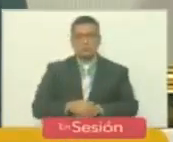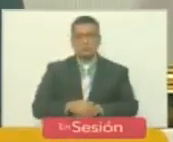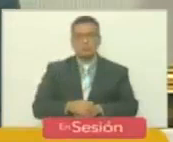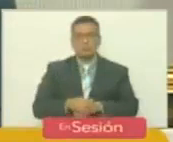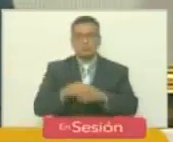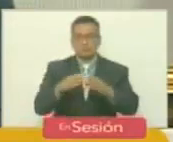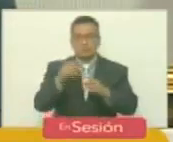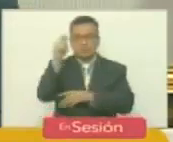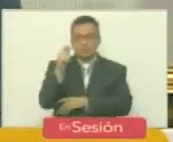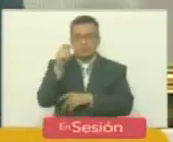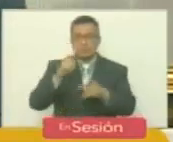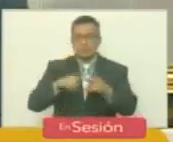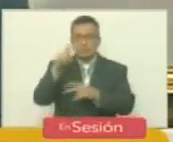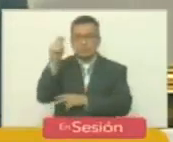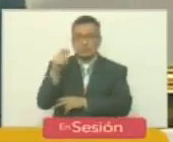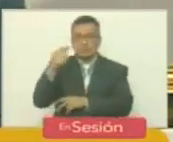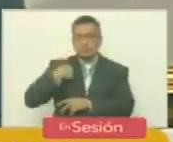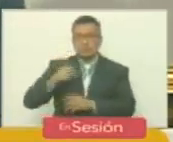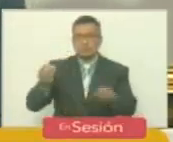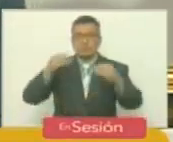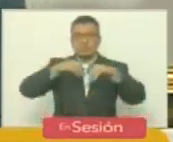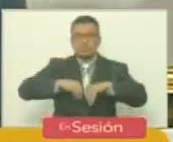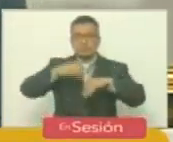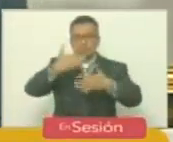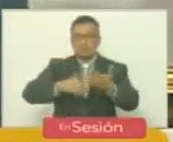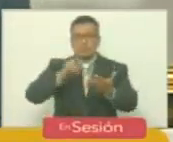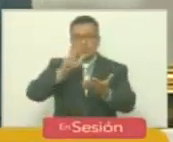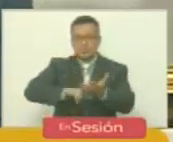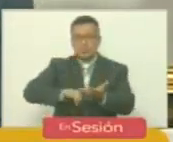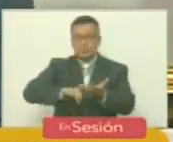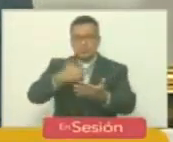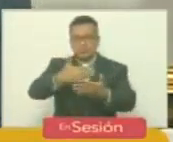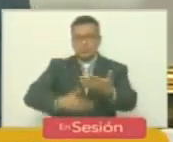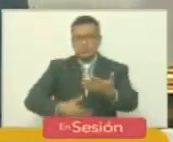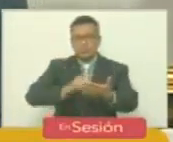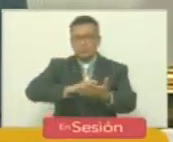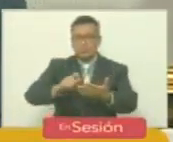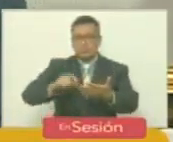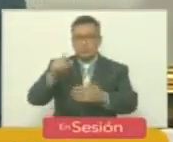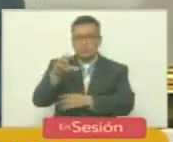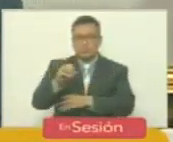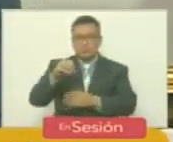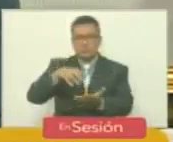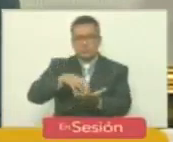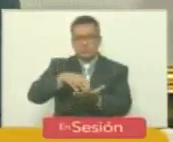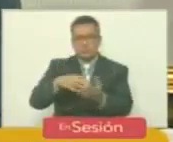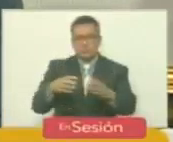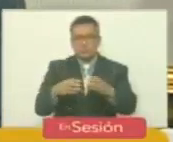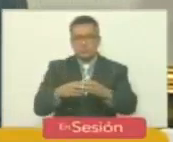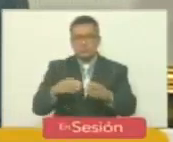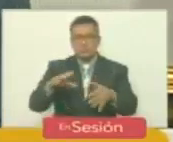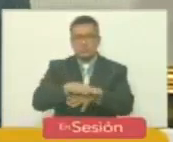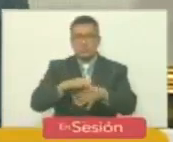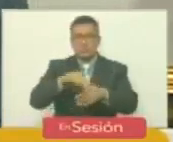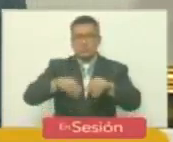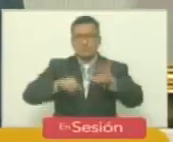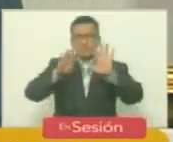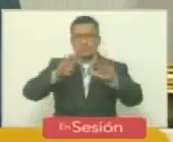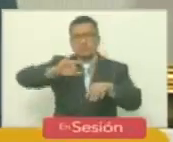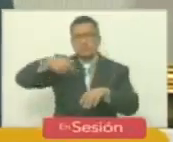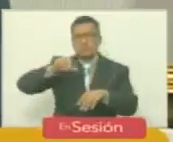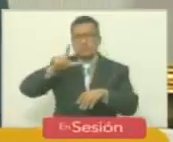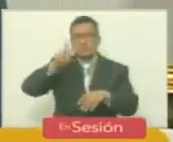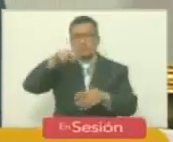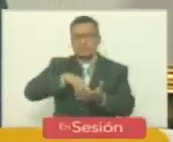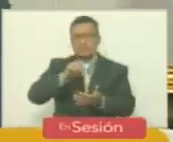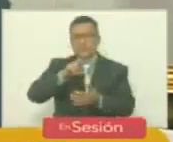honorables diputadas y los honorables diputados que estén de acuerdo con la aprobación del acta correspondiente a la sesión ordinaria del martes 19 de julio